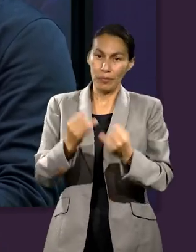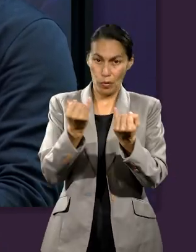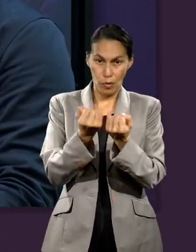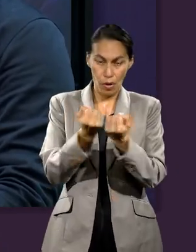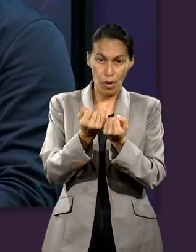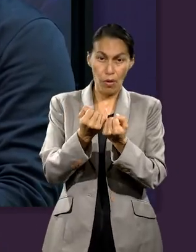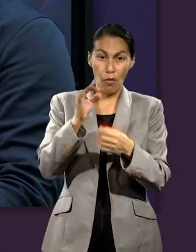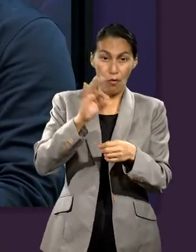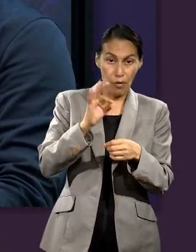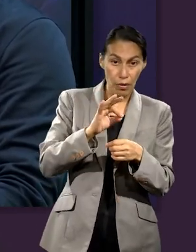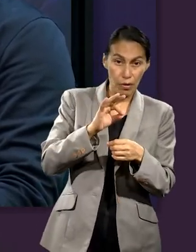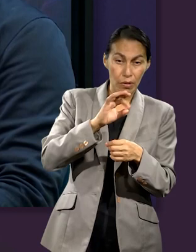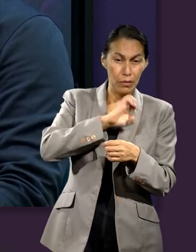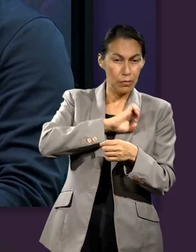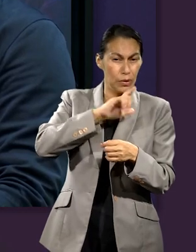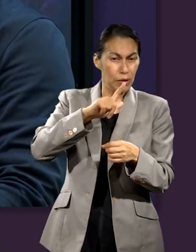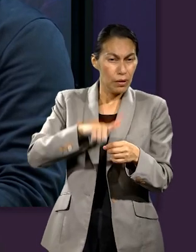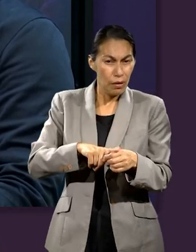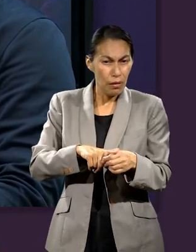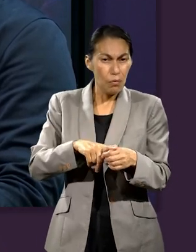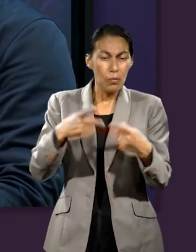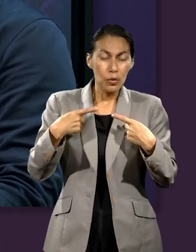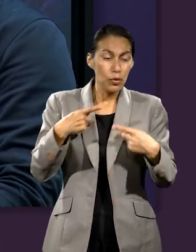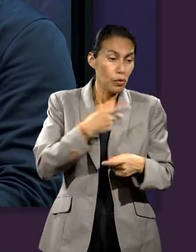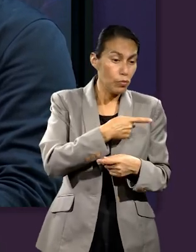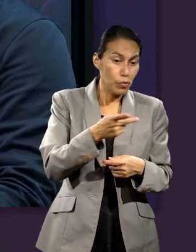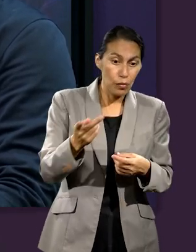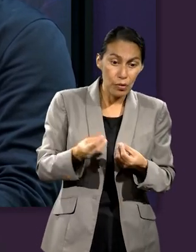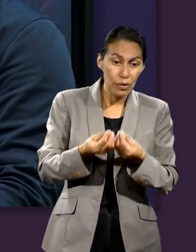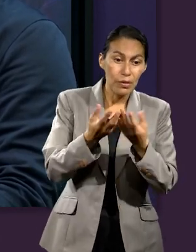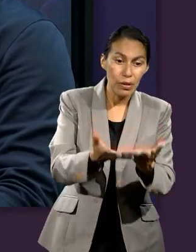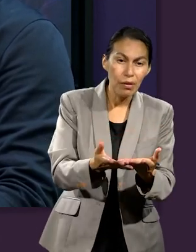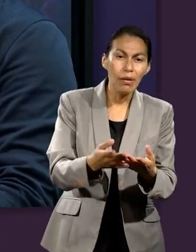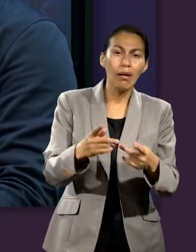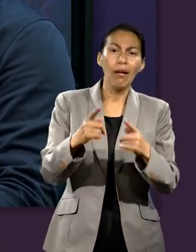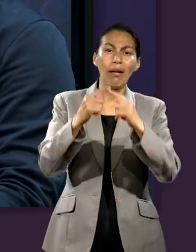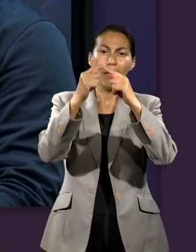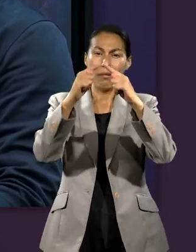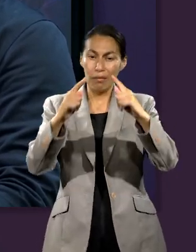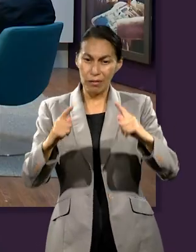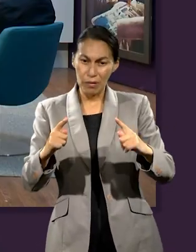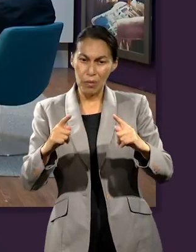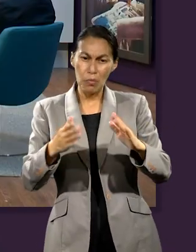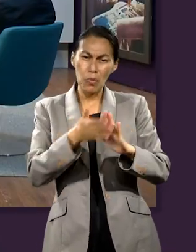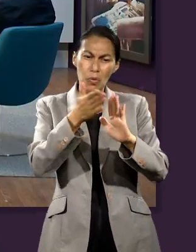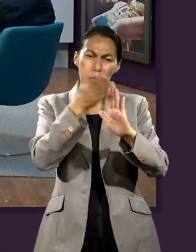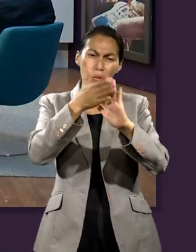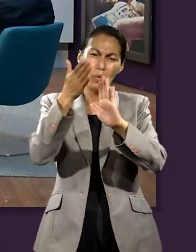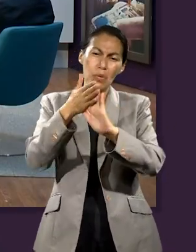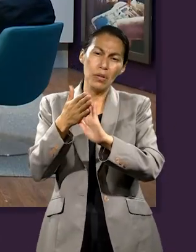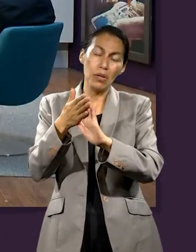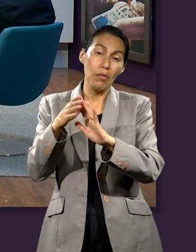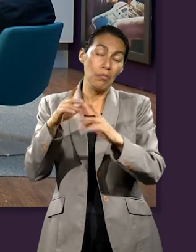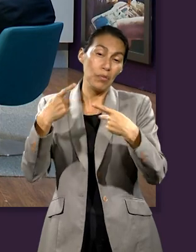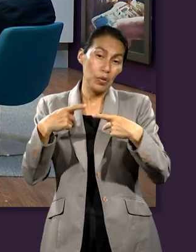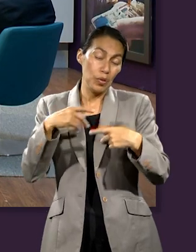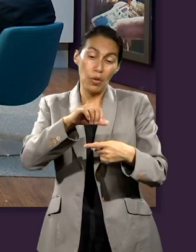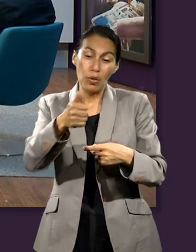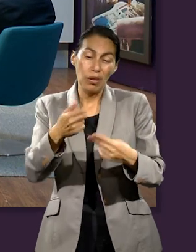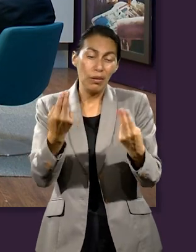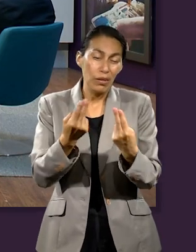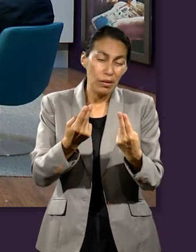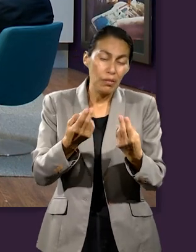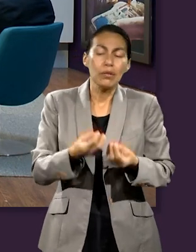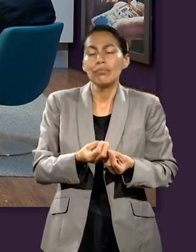el templo y para el desarrollo de las personas más necesitadas. Esas eran unas características